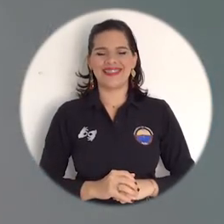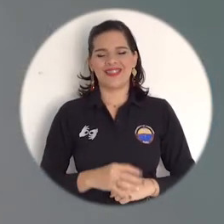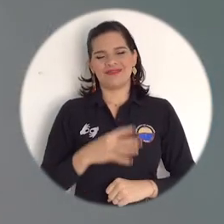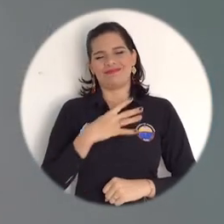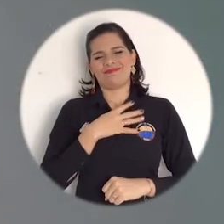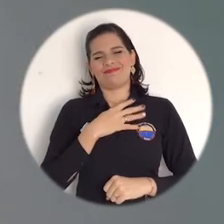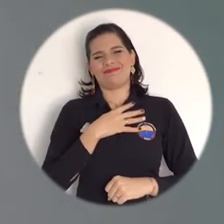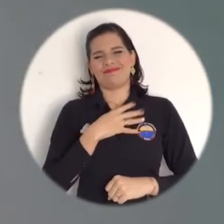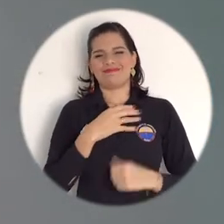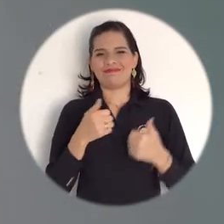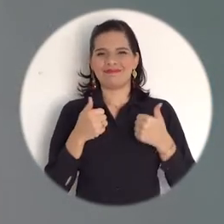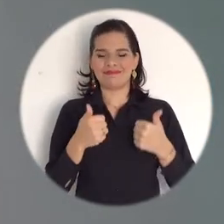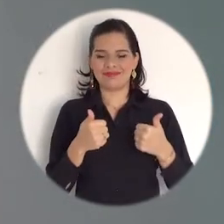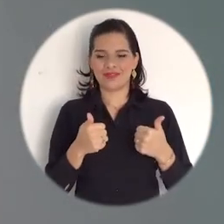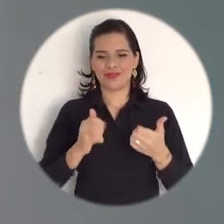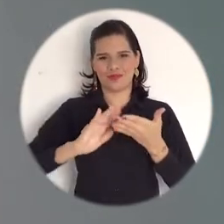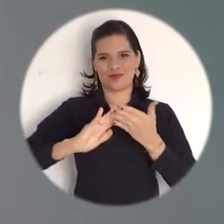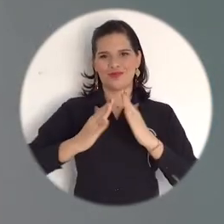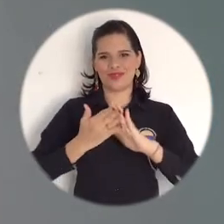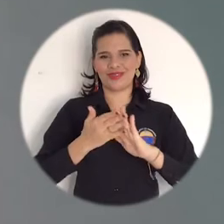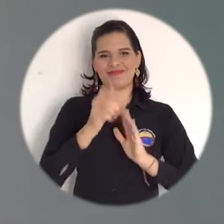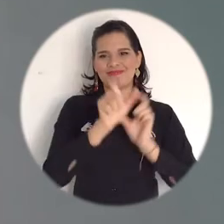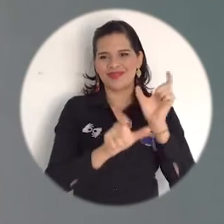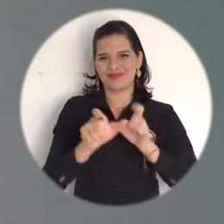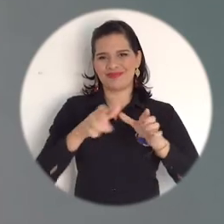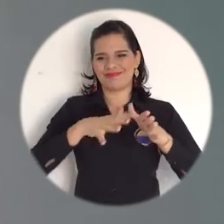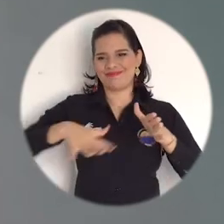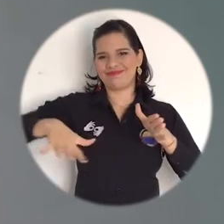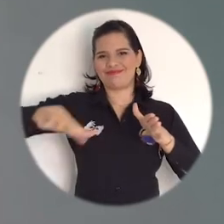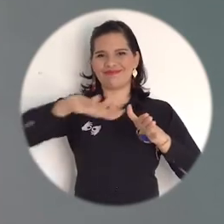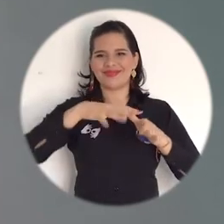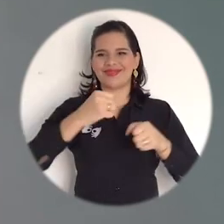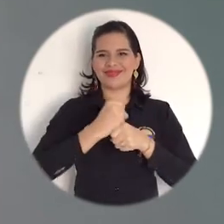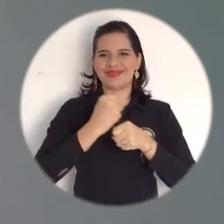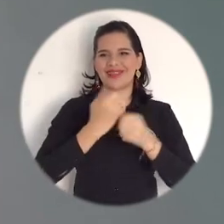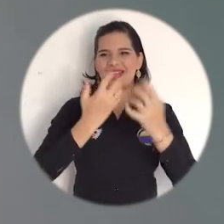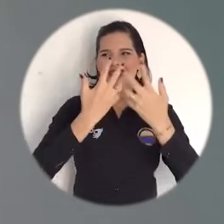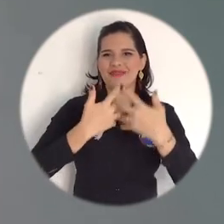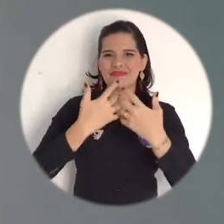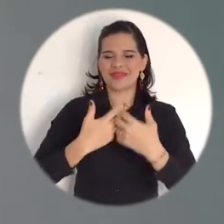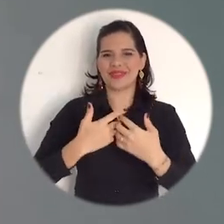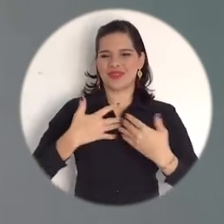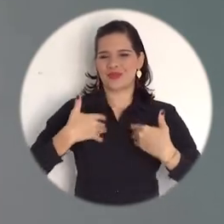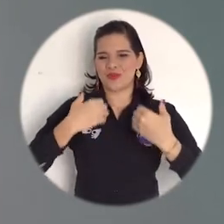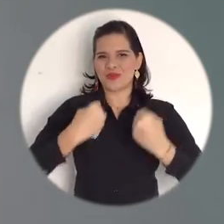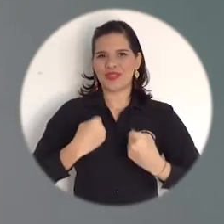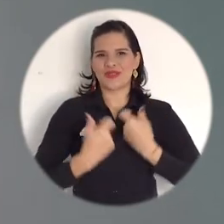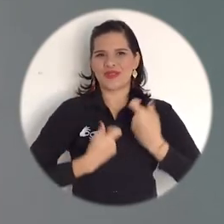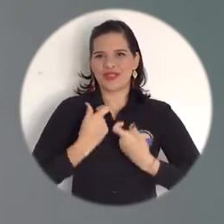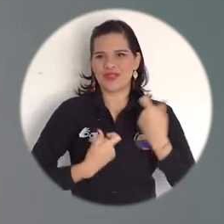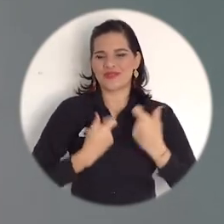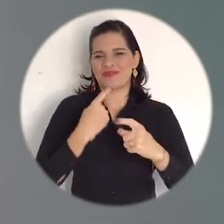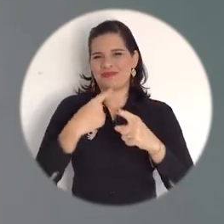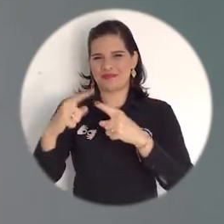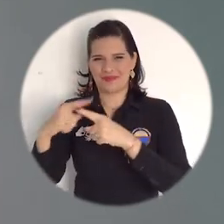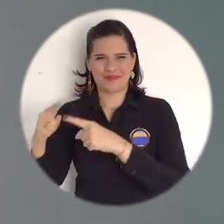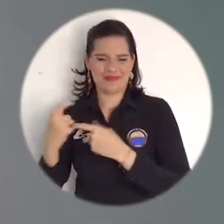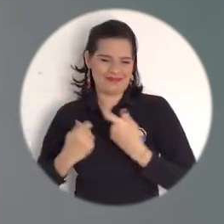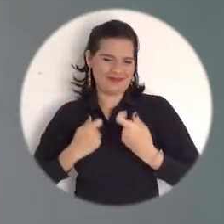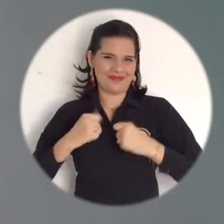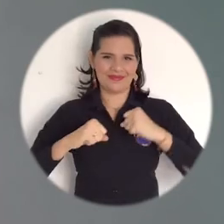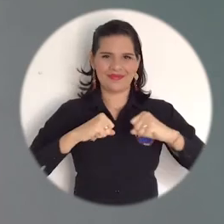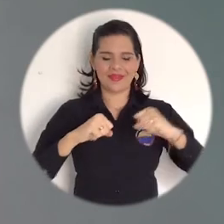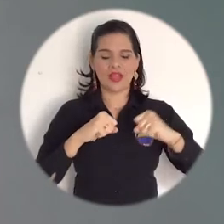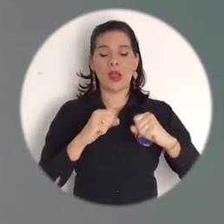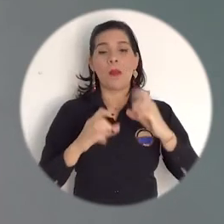sido muy satisfactorio tanto para la comunidad empresarial como las personas jurídicas y personas